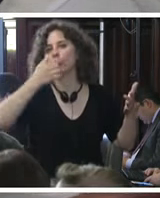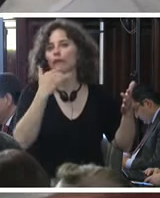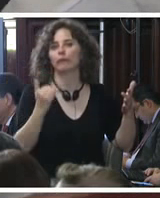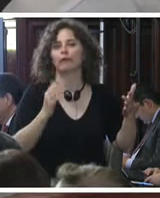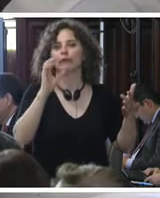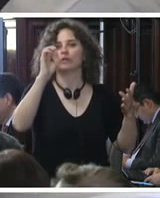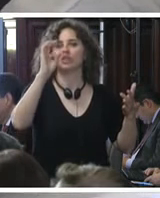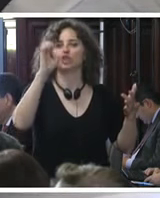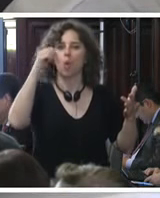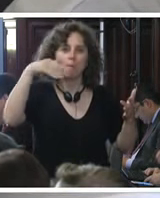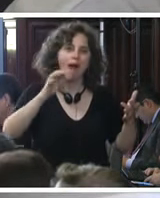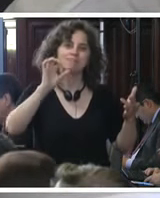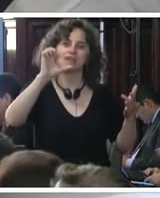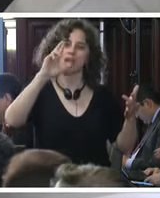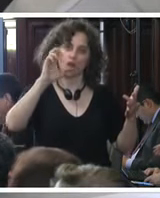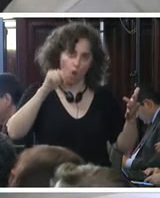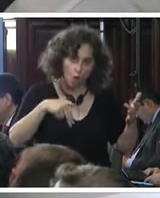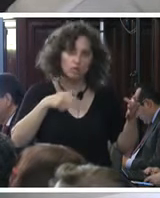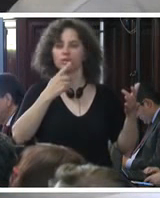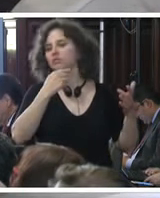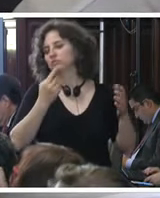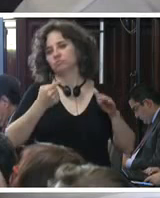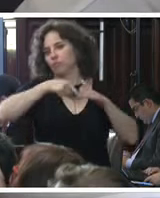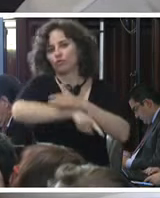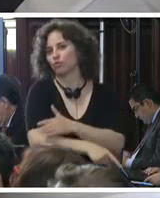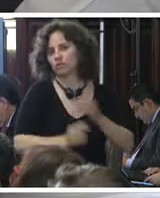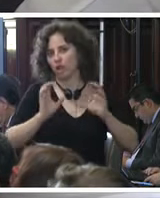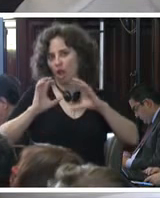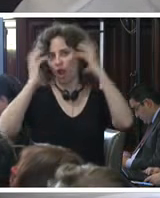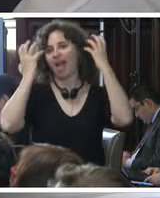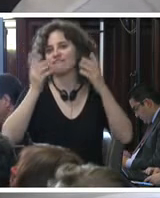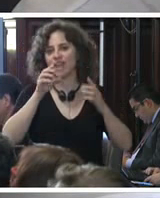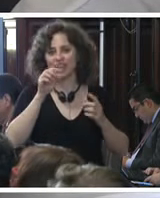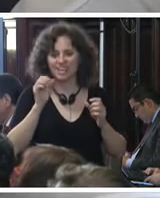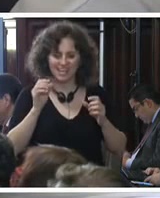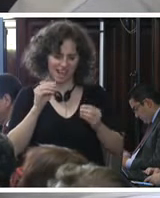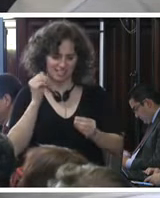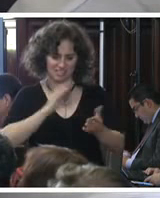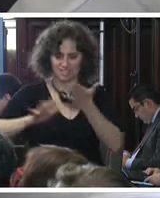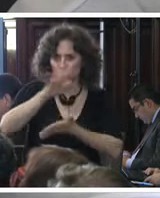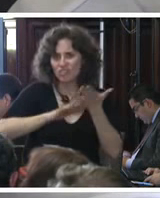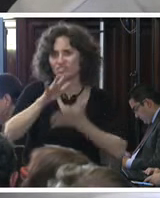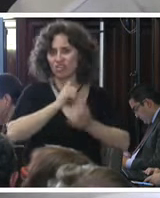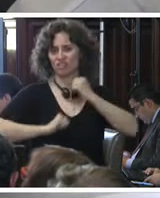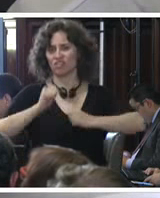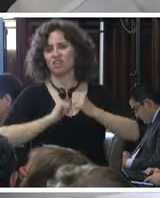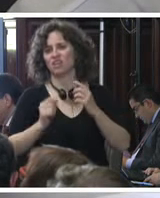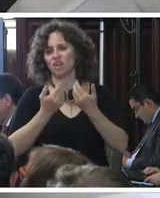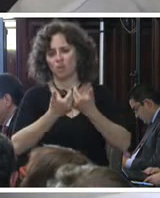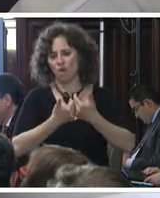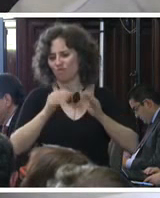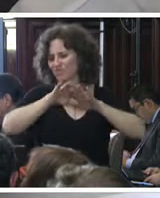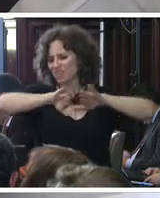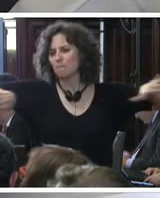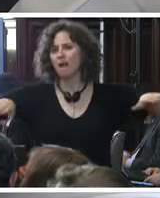del señor Tomás Herón solamente profundizan el agravio que han sufrido las víctimas y profundizan y agudizan la desconfianza que